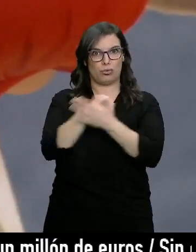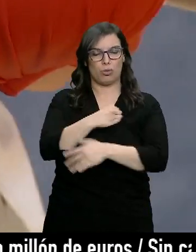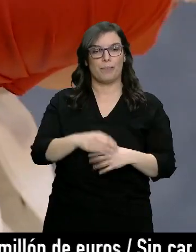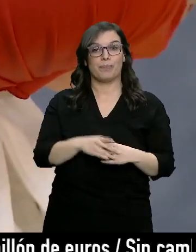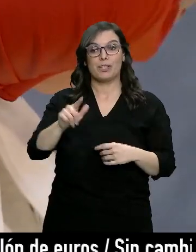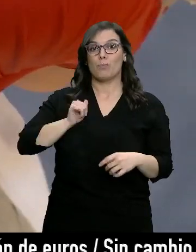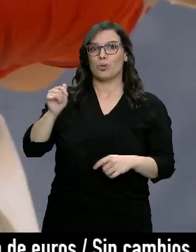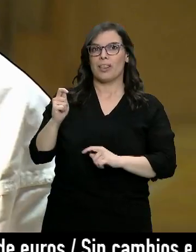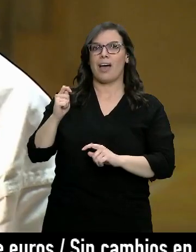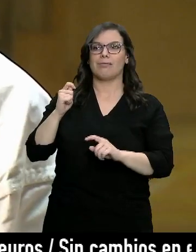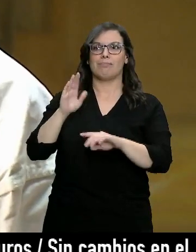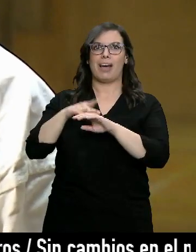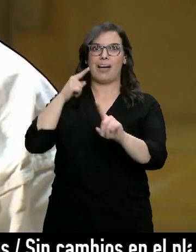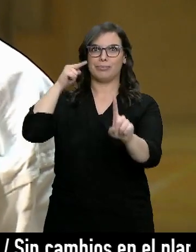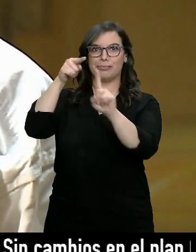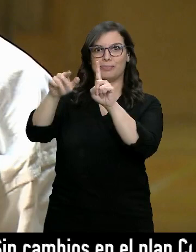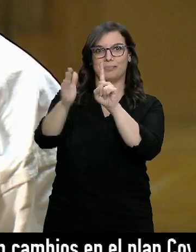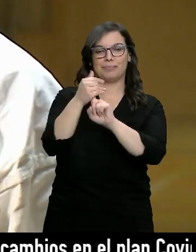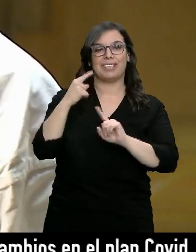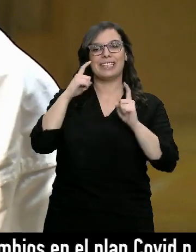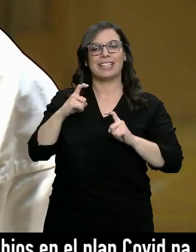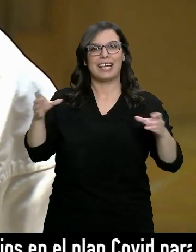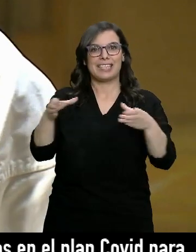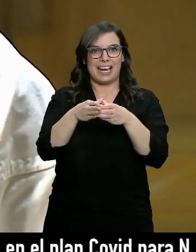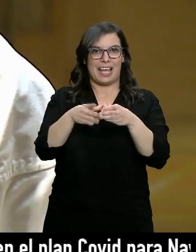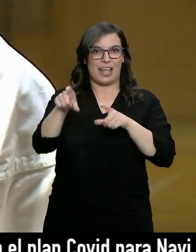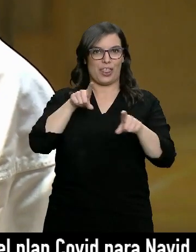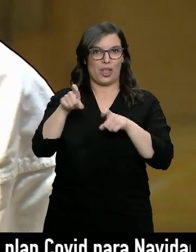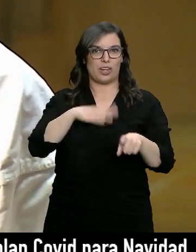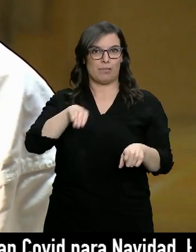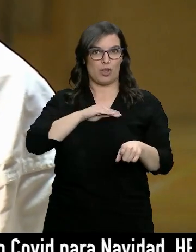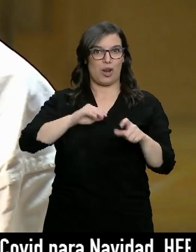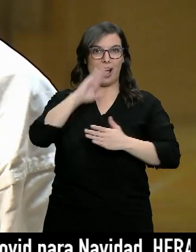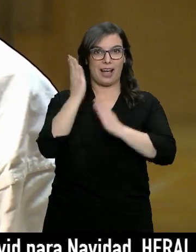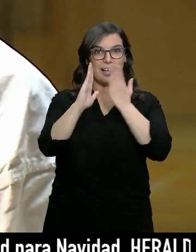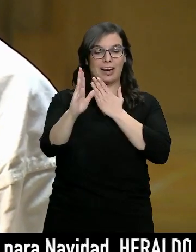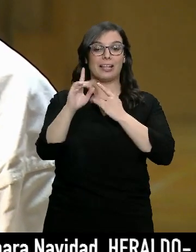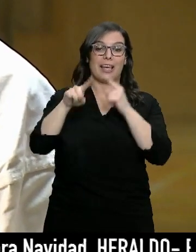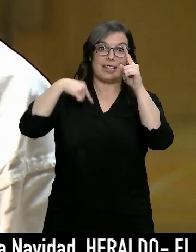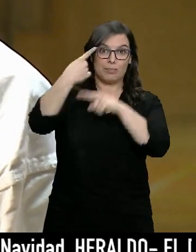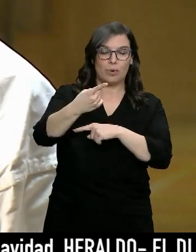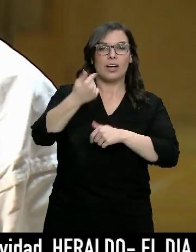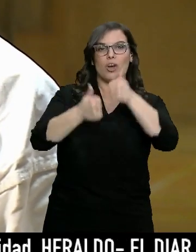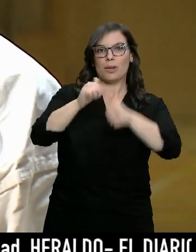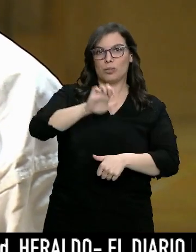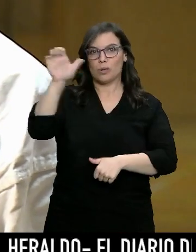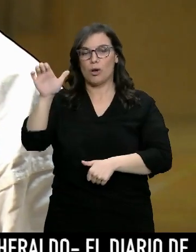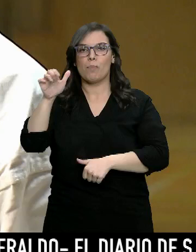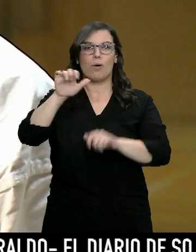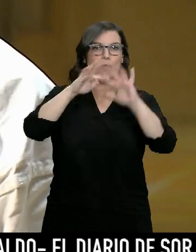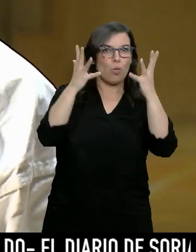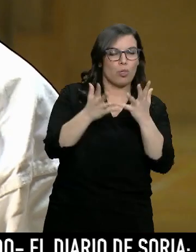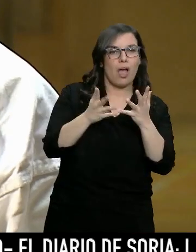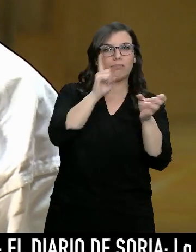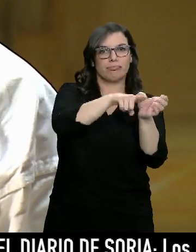que le acerca a sus objetivos. Ir con la selección española y a partir ya de ese momento ir a europeos y mundiales y